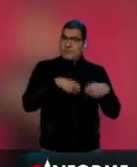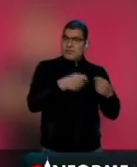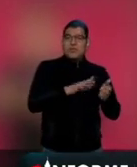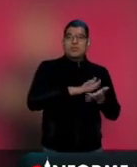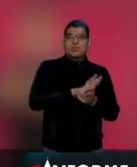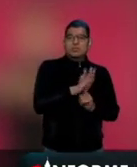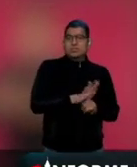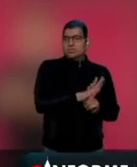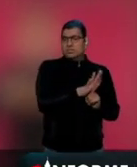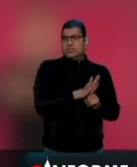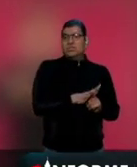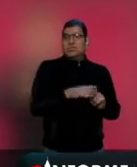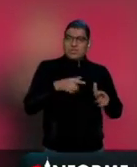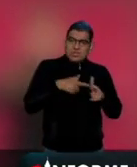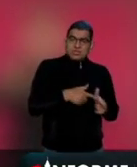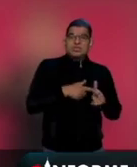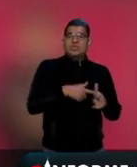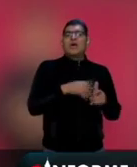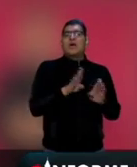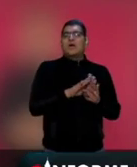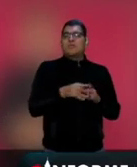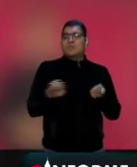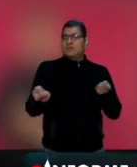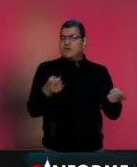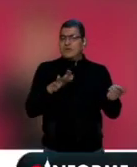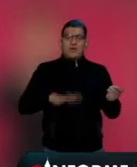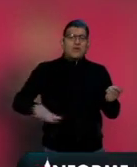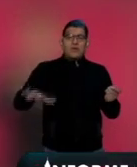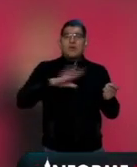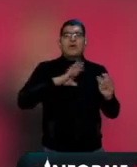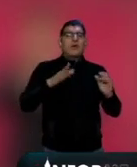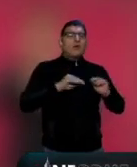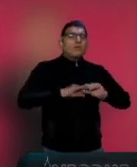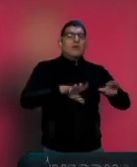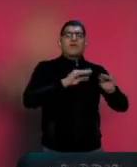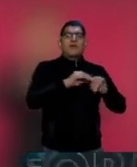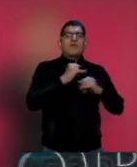manipulación de Goebbels en los medios de información.